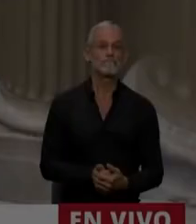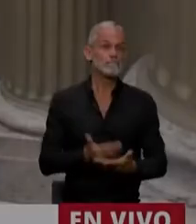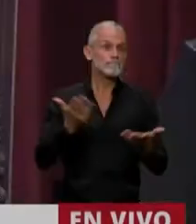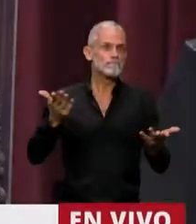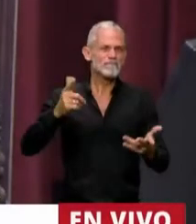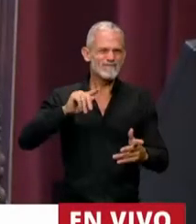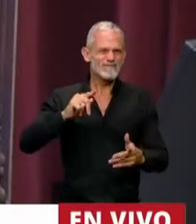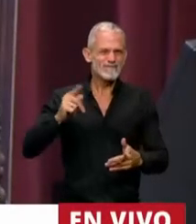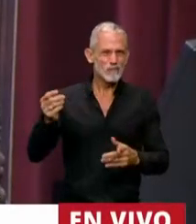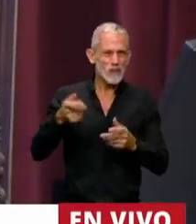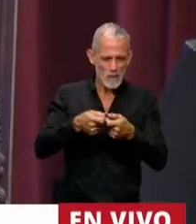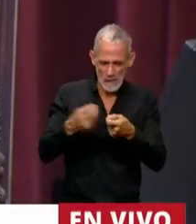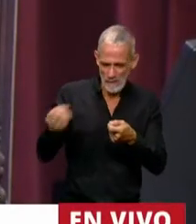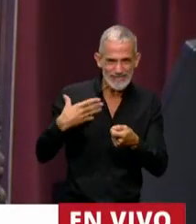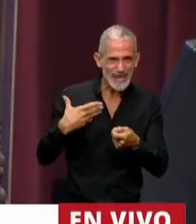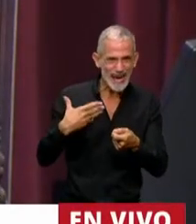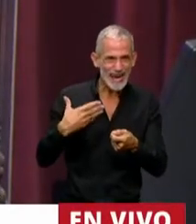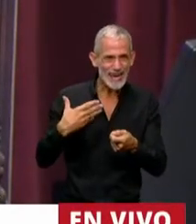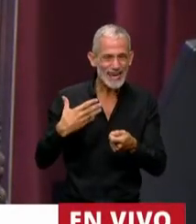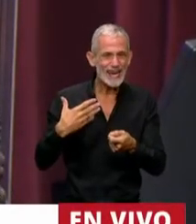Me había mandado un mensaje